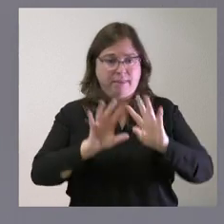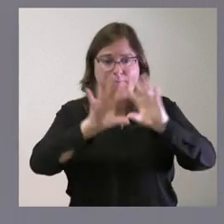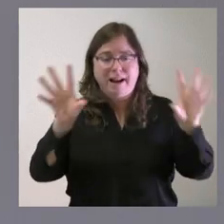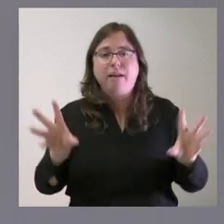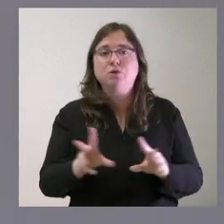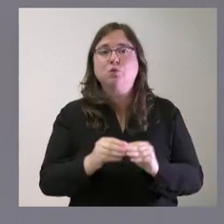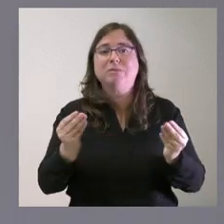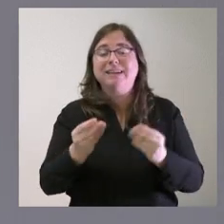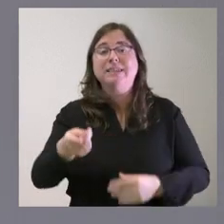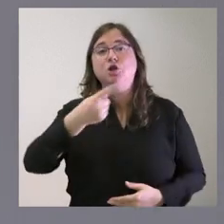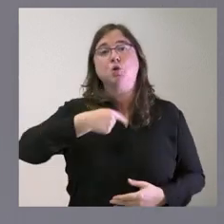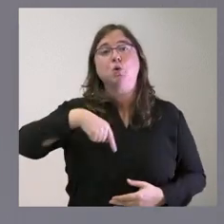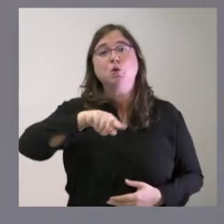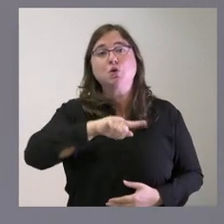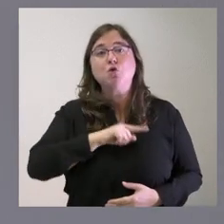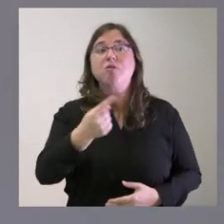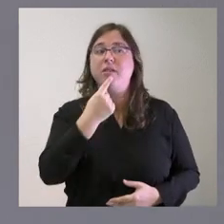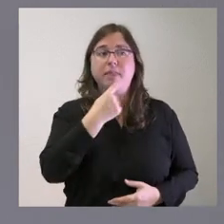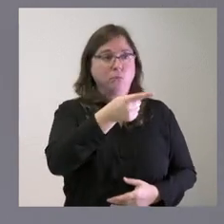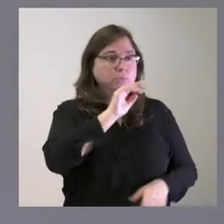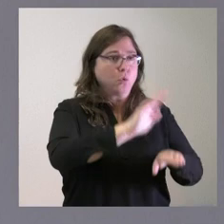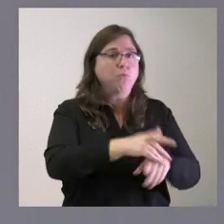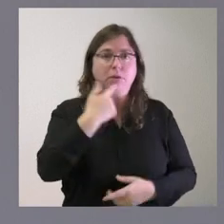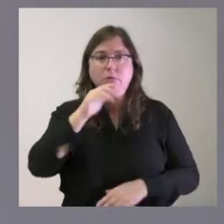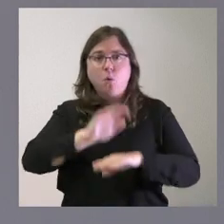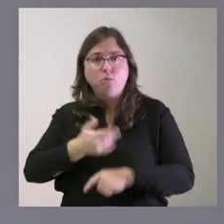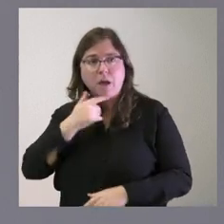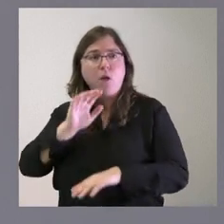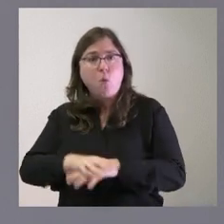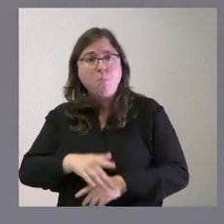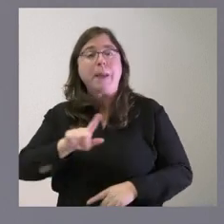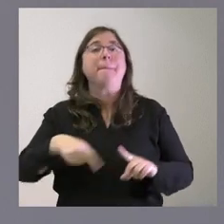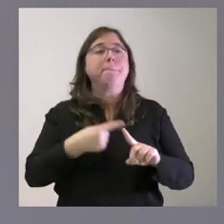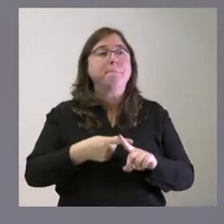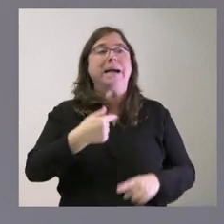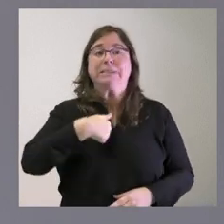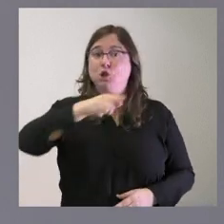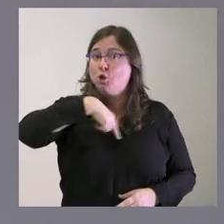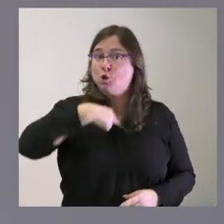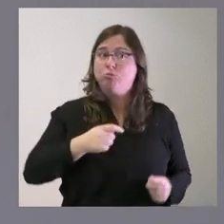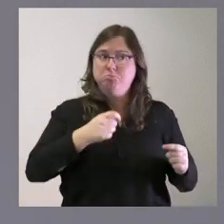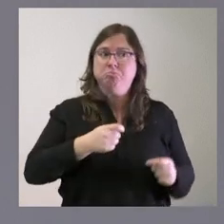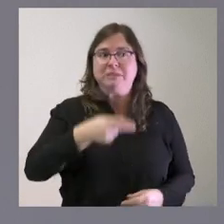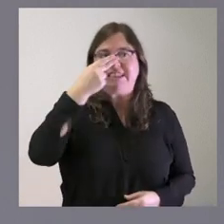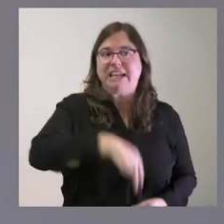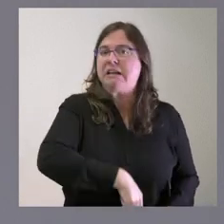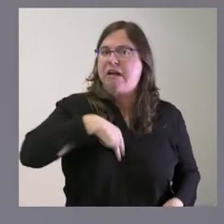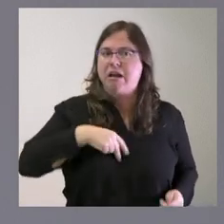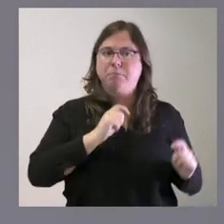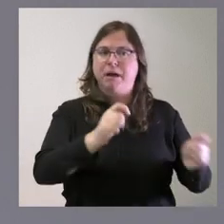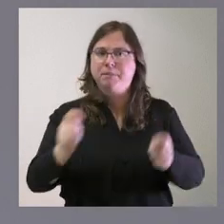que nosotros decimos que cumplen las condiciones y vamos más allá las declaramos como de interés general y